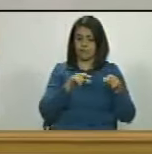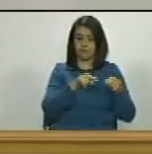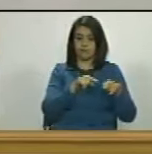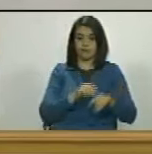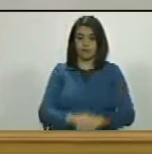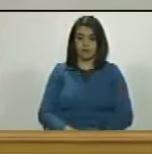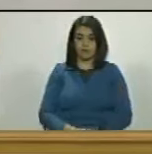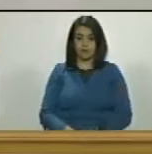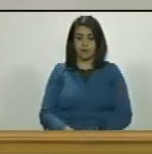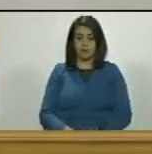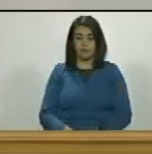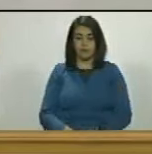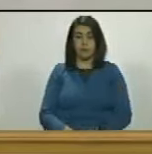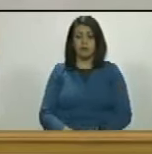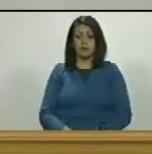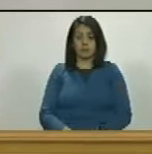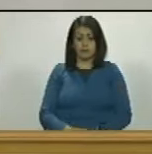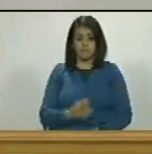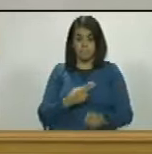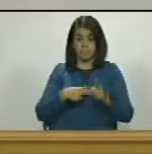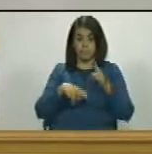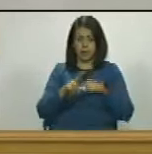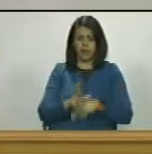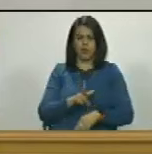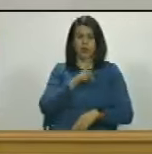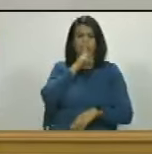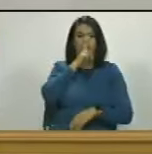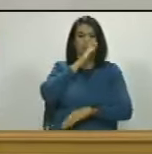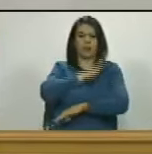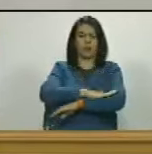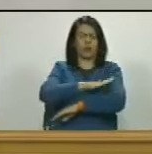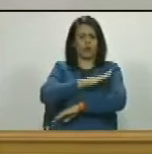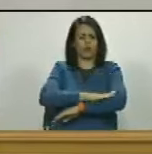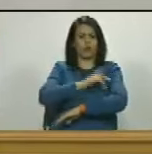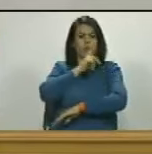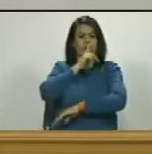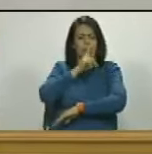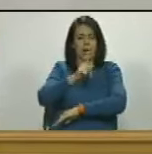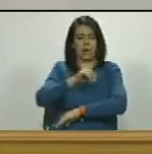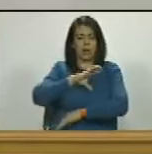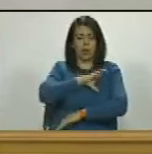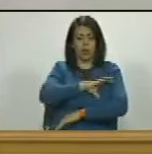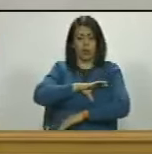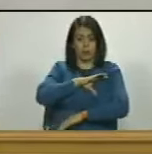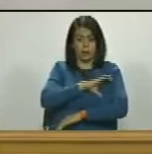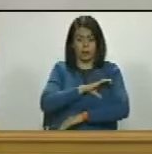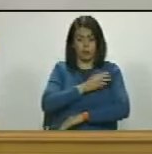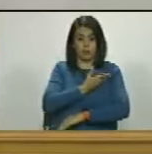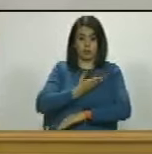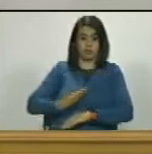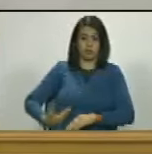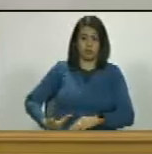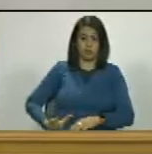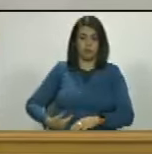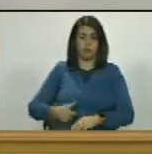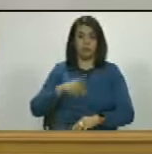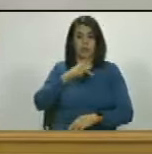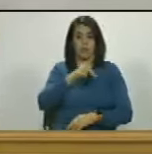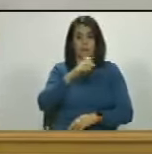es así tal el nivel de barbarie que esa comisión presidida por el diputado Pedro Infante